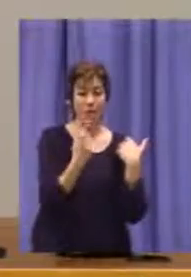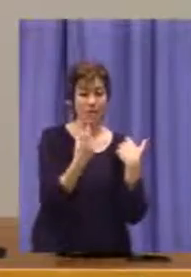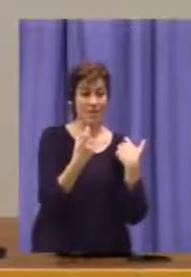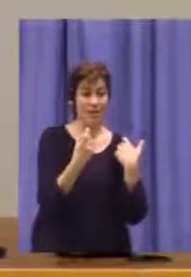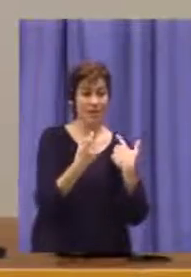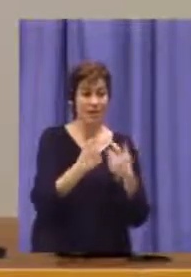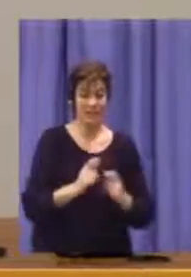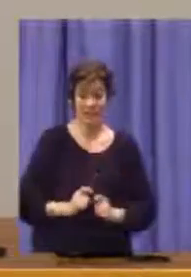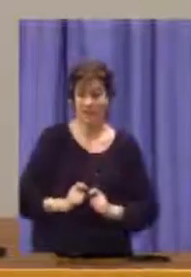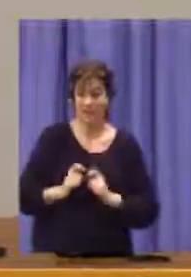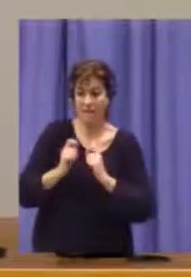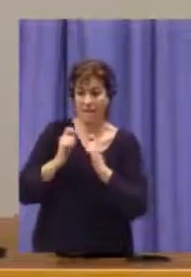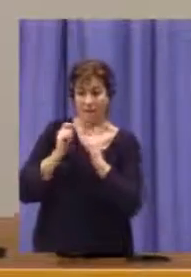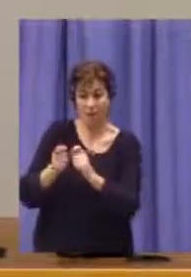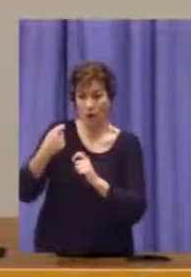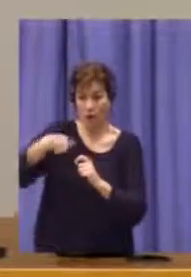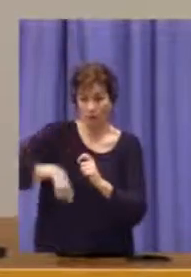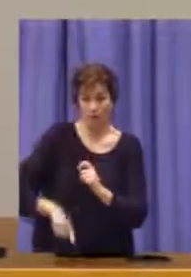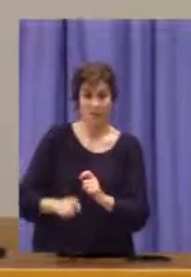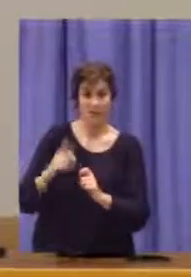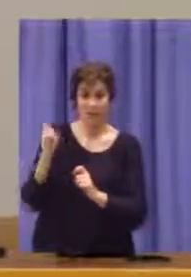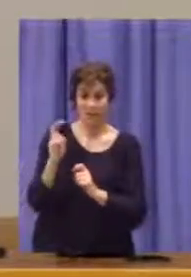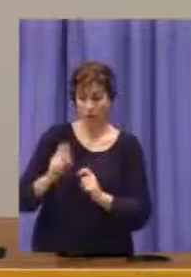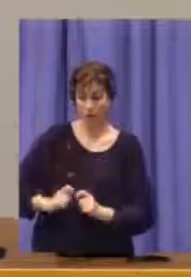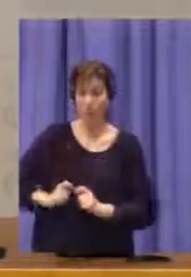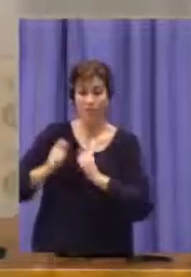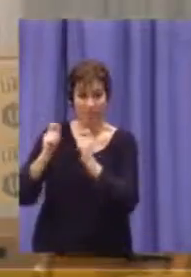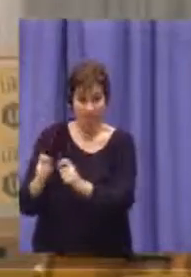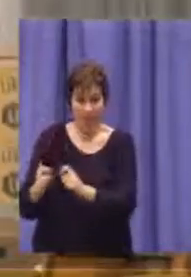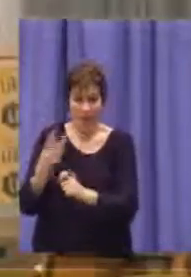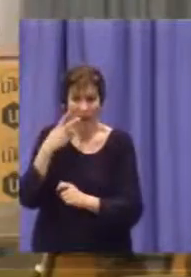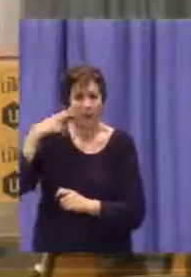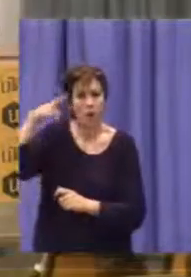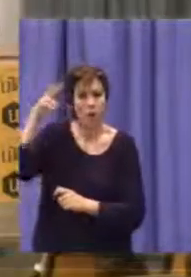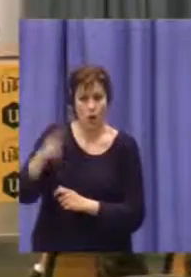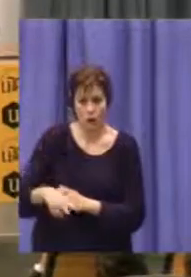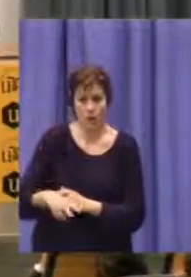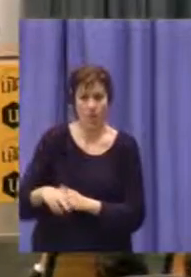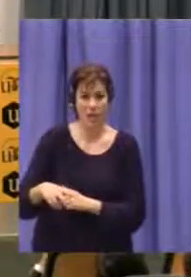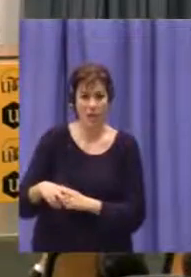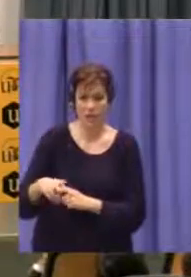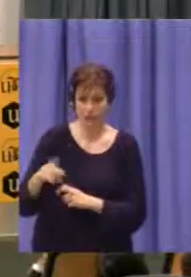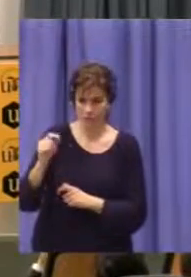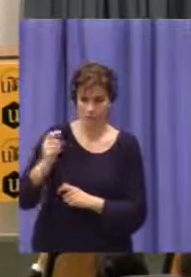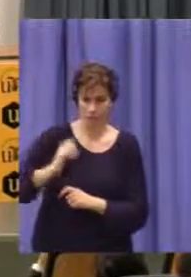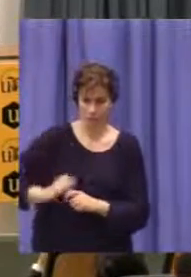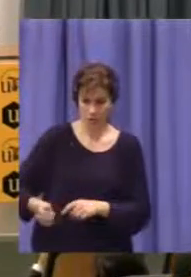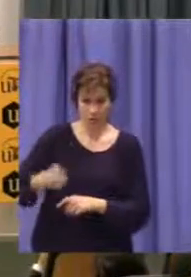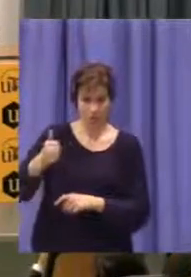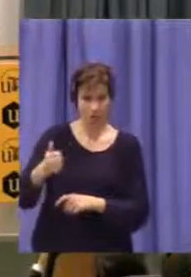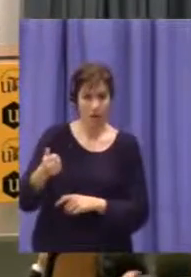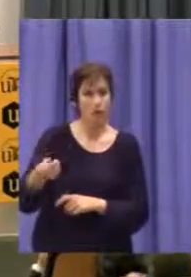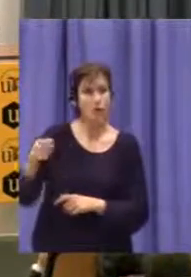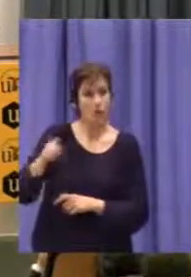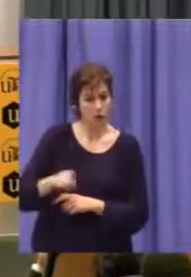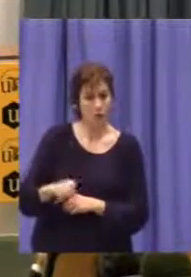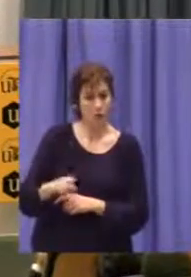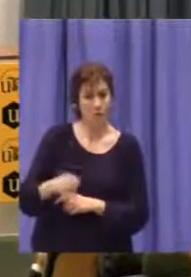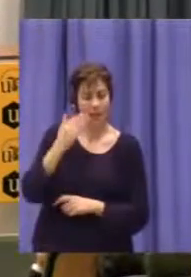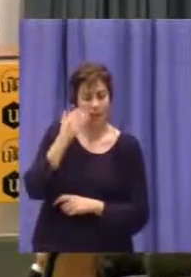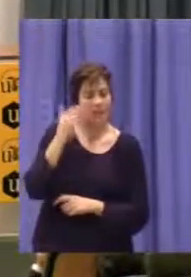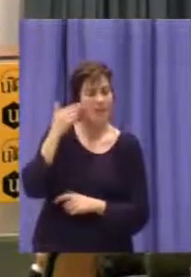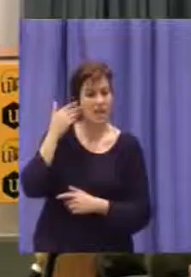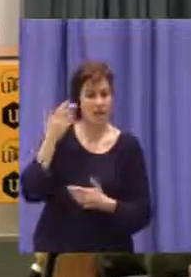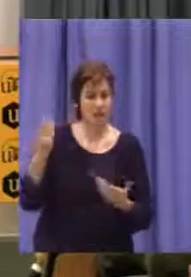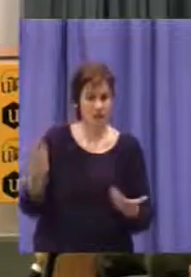Dar valor a una profesión no significa solo reconocer un sueldo más alto, sino reconocer una dignidad